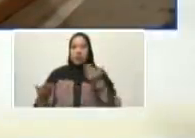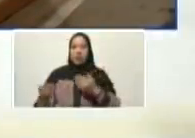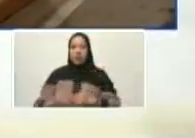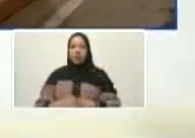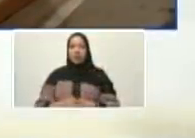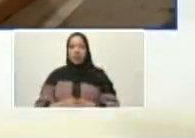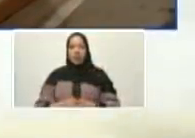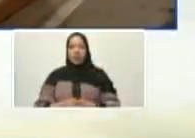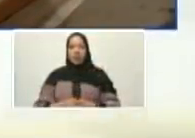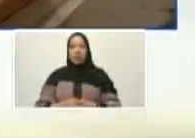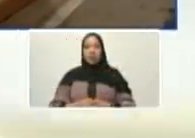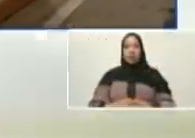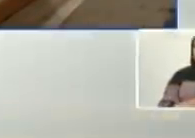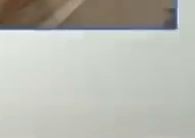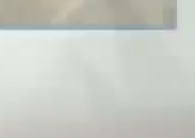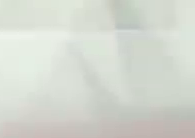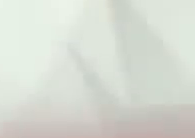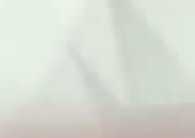por favor